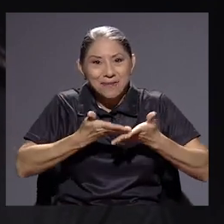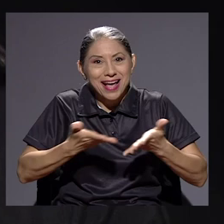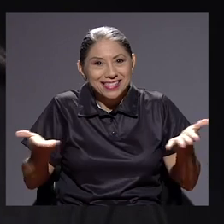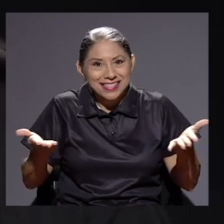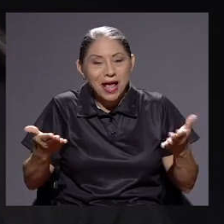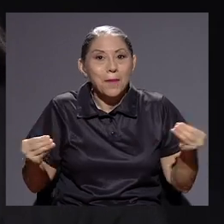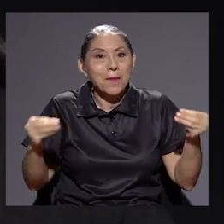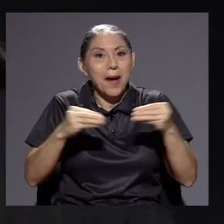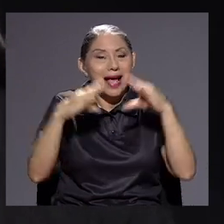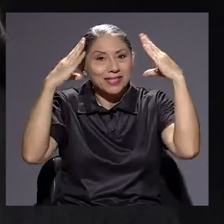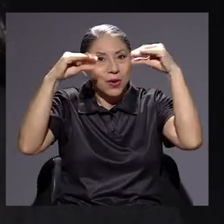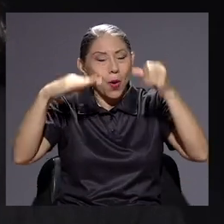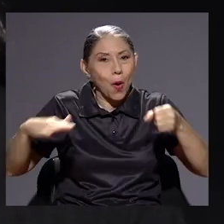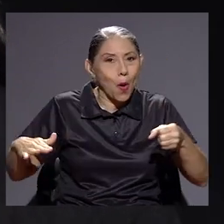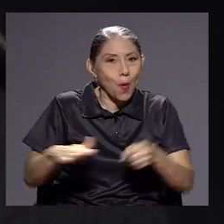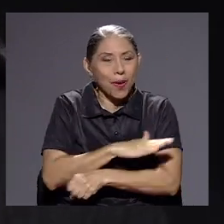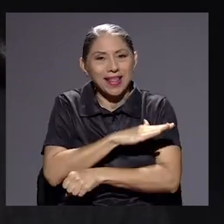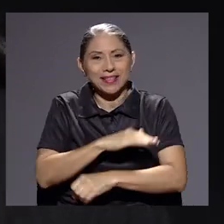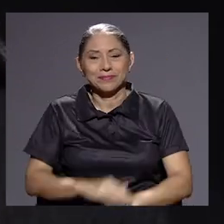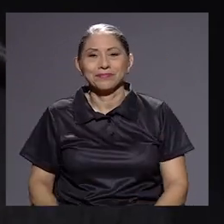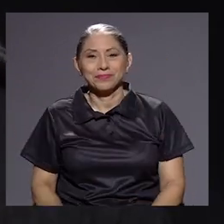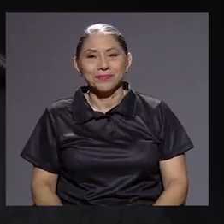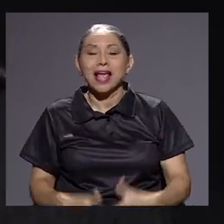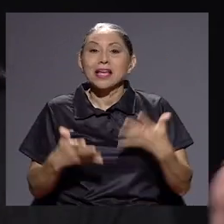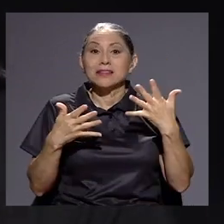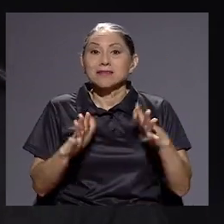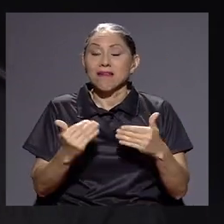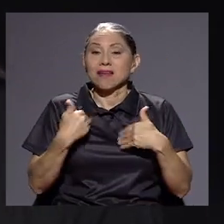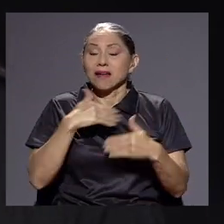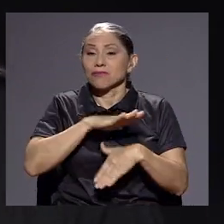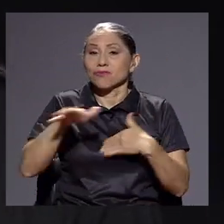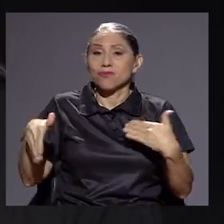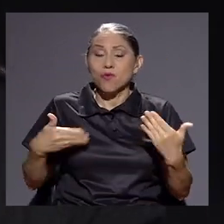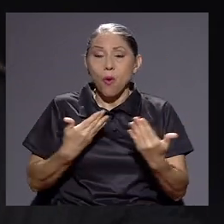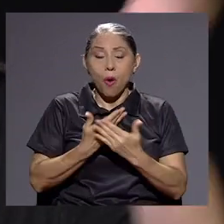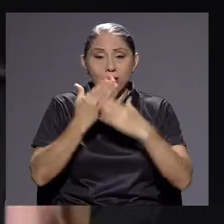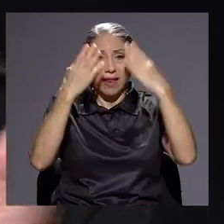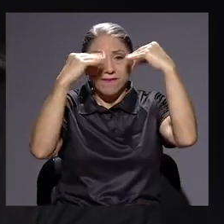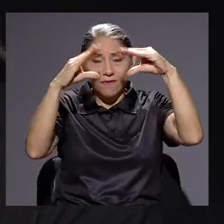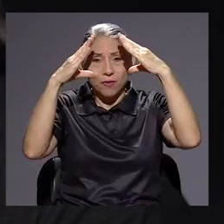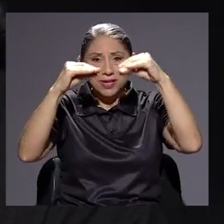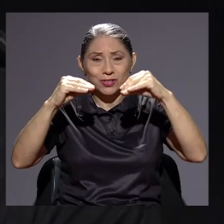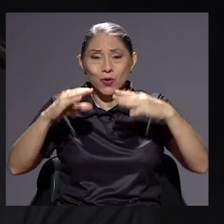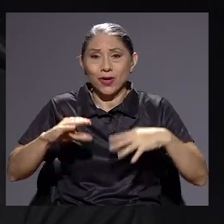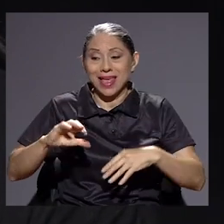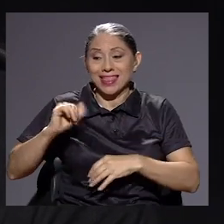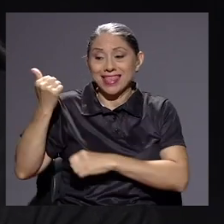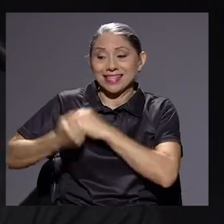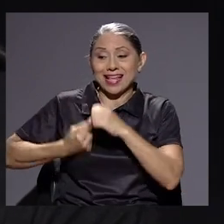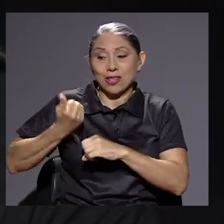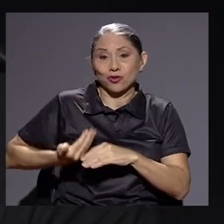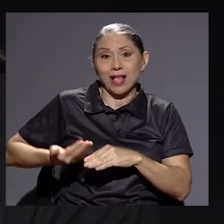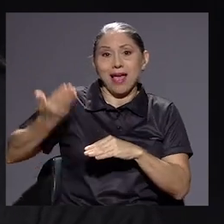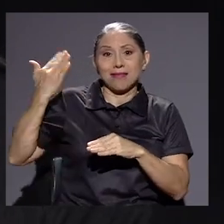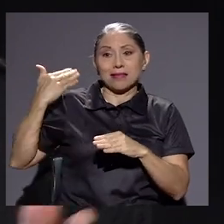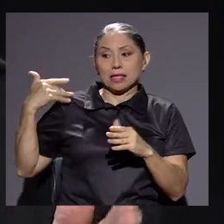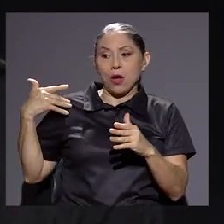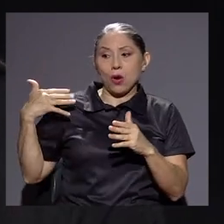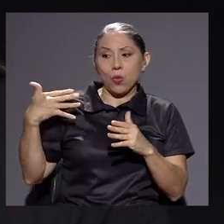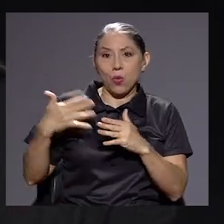información más completa. Así es. Entonces, ya al tener toda esa información de los 10 años más, lo actualizado,